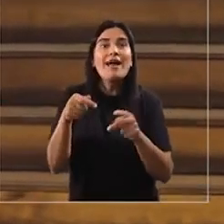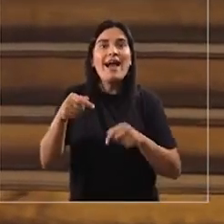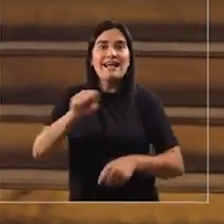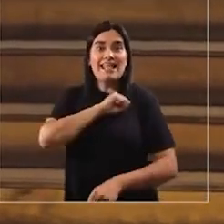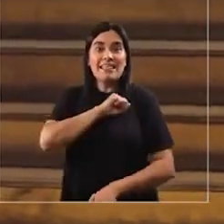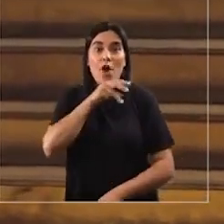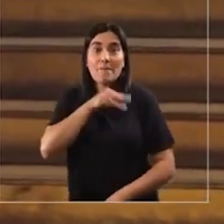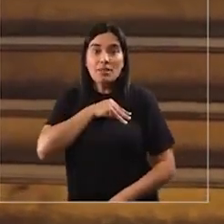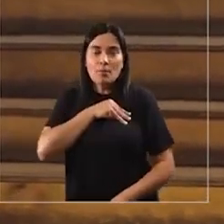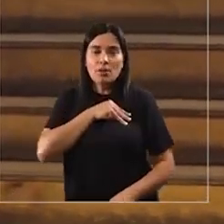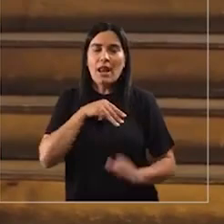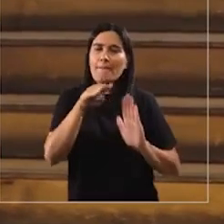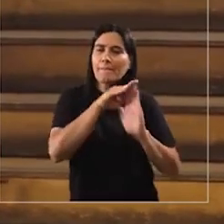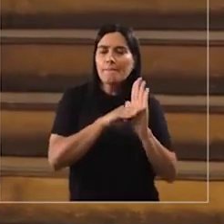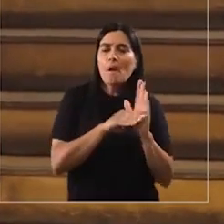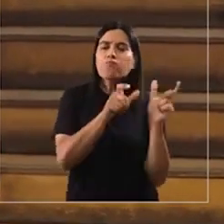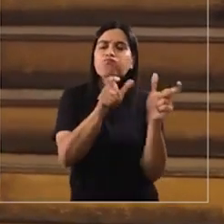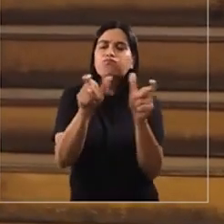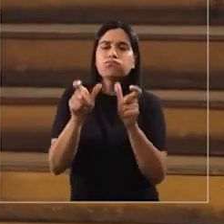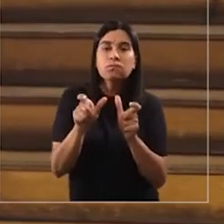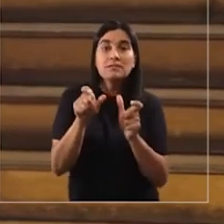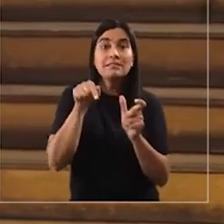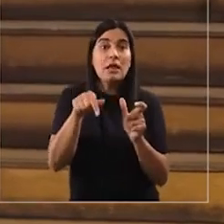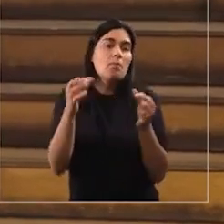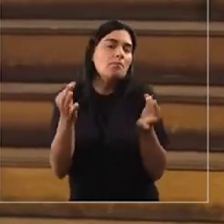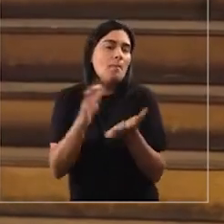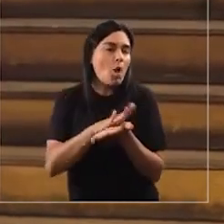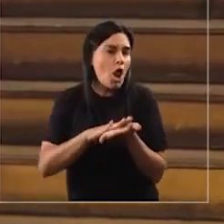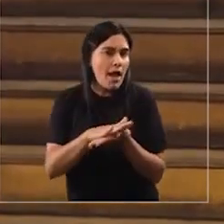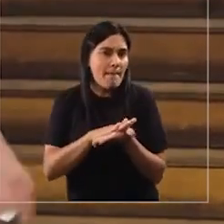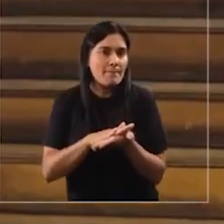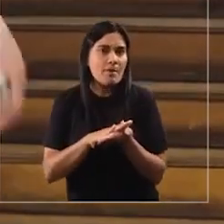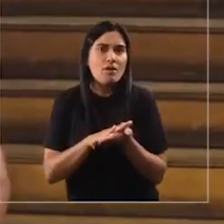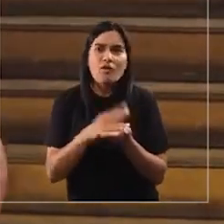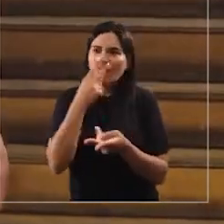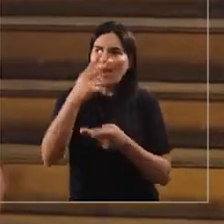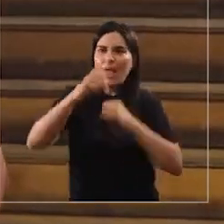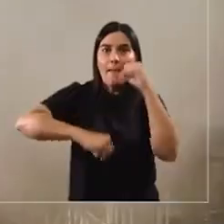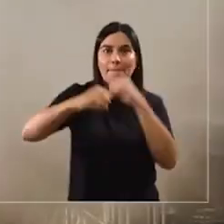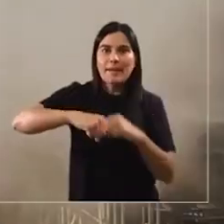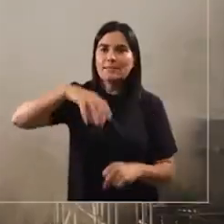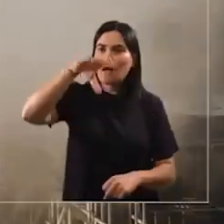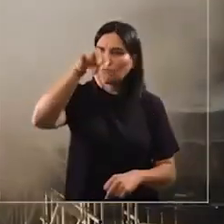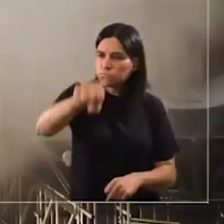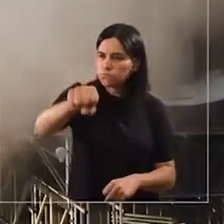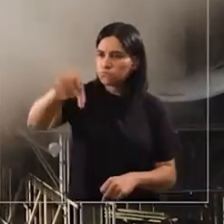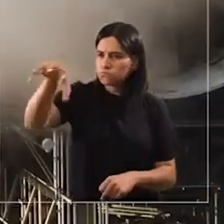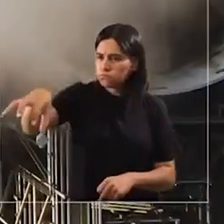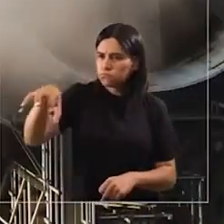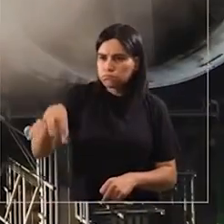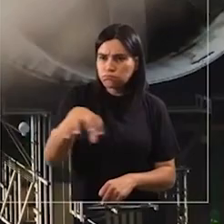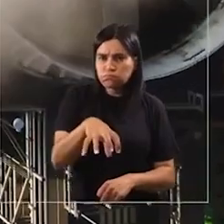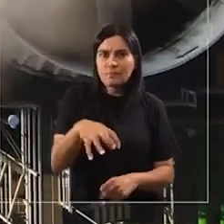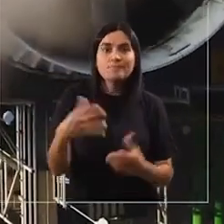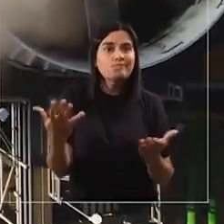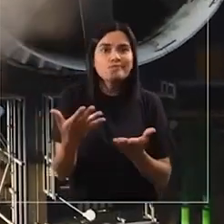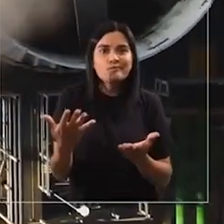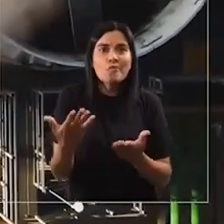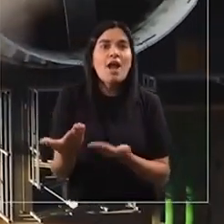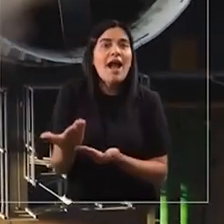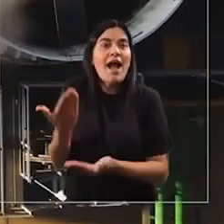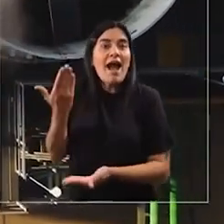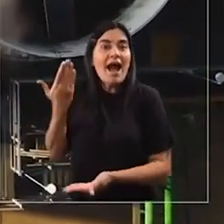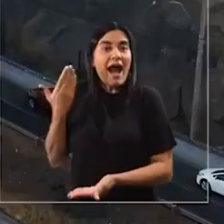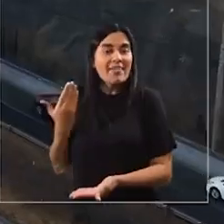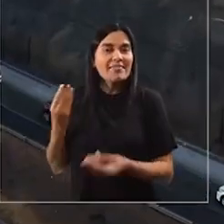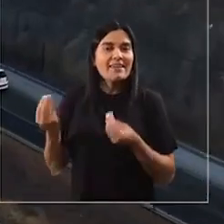metropolitana. Entonces en este contexto, por ejemplo, lo que es la presencia de industrias acá en la comuna se entiende precisamente con lo que pasó